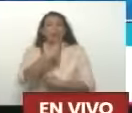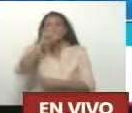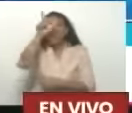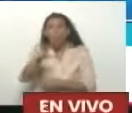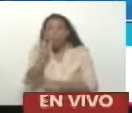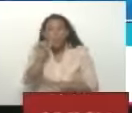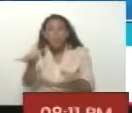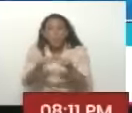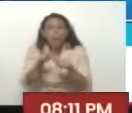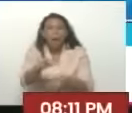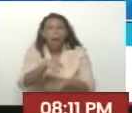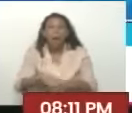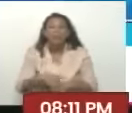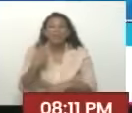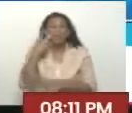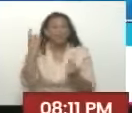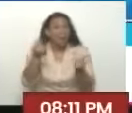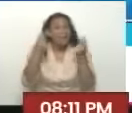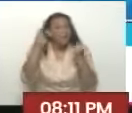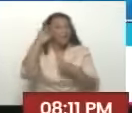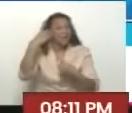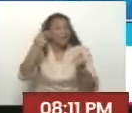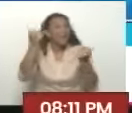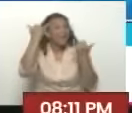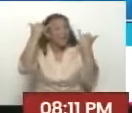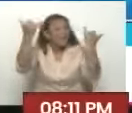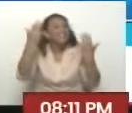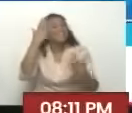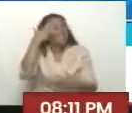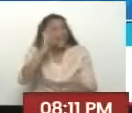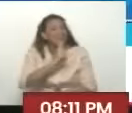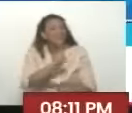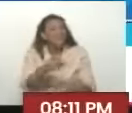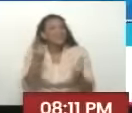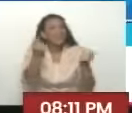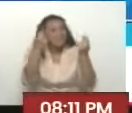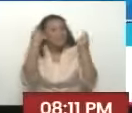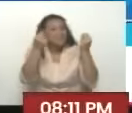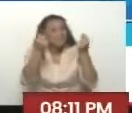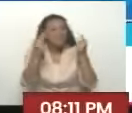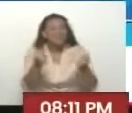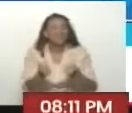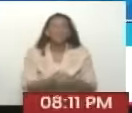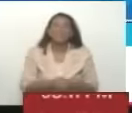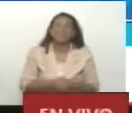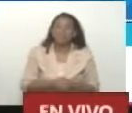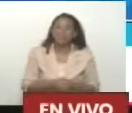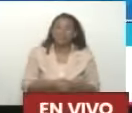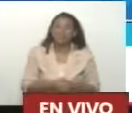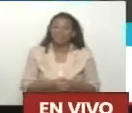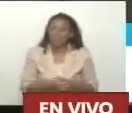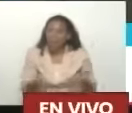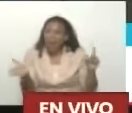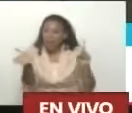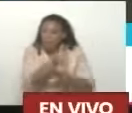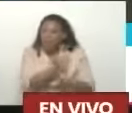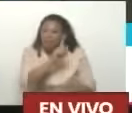Está pila ¿Viste? Sabes contestar ¿Ah? ¿Me encontraste?